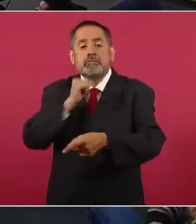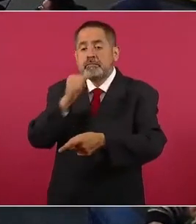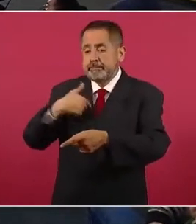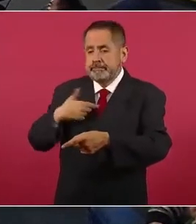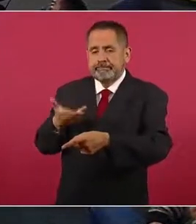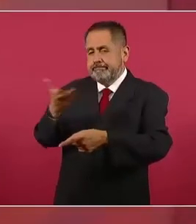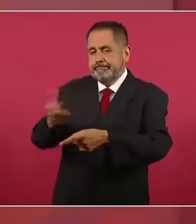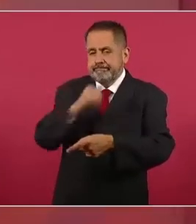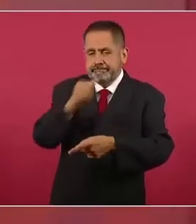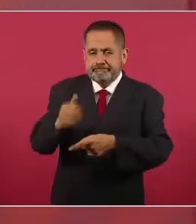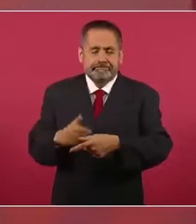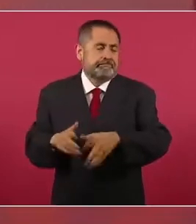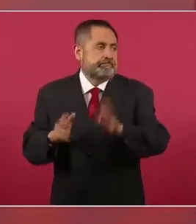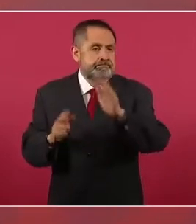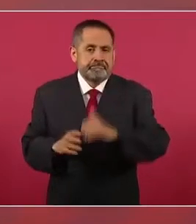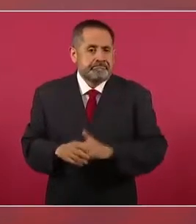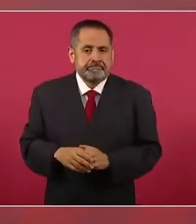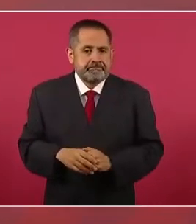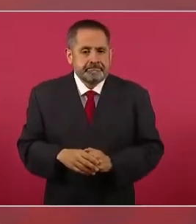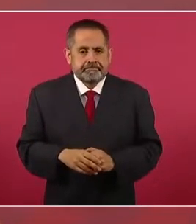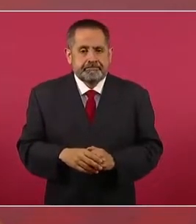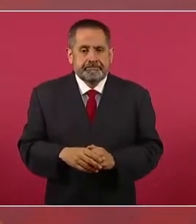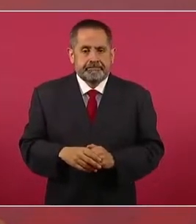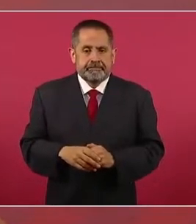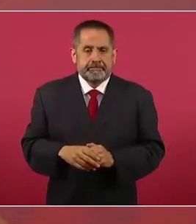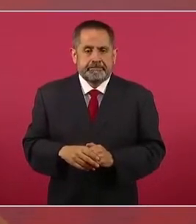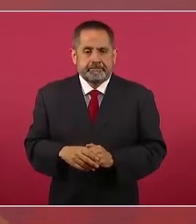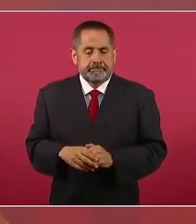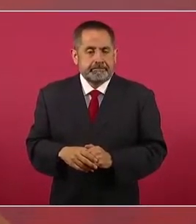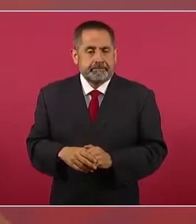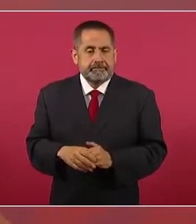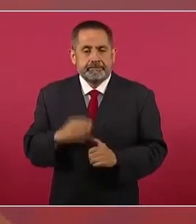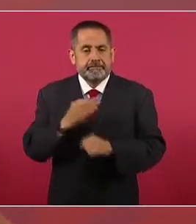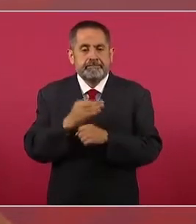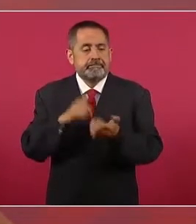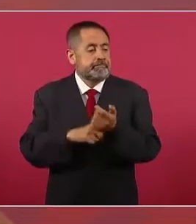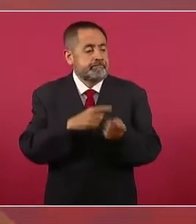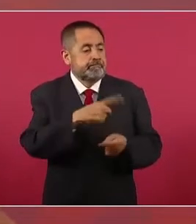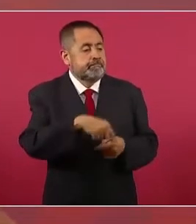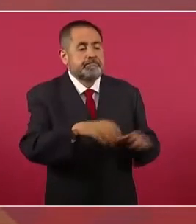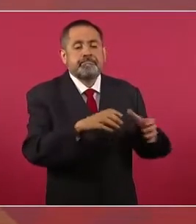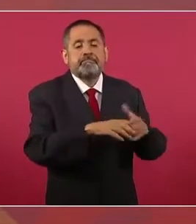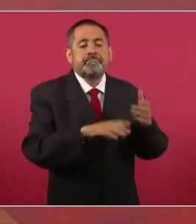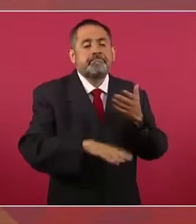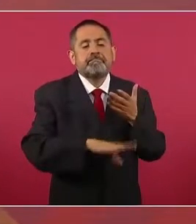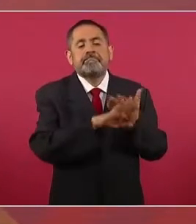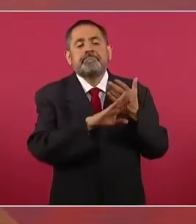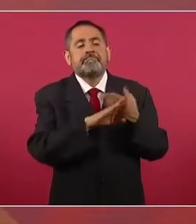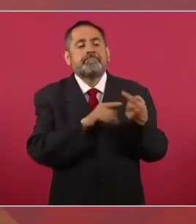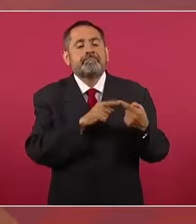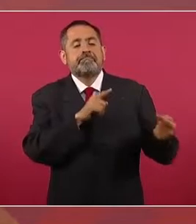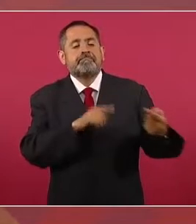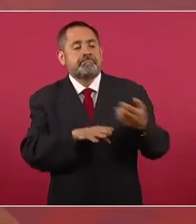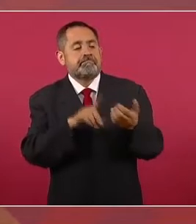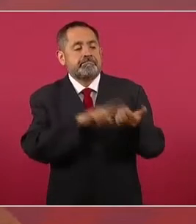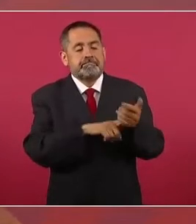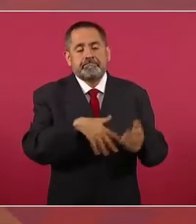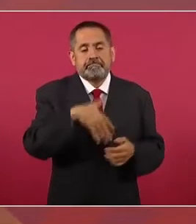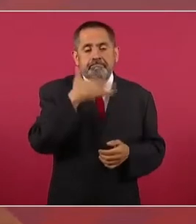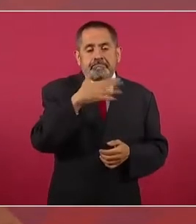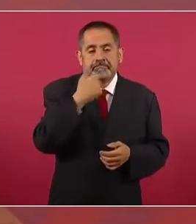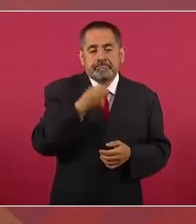los conservadores adversarios corruptos